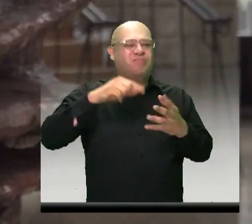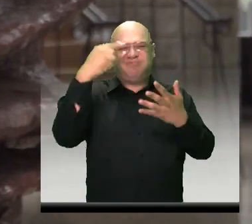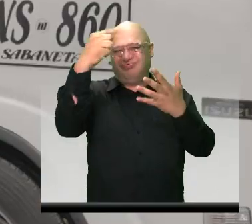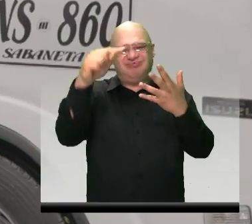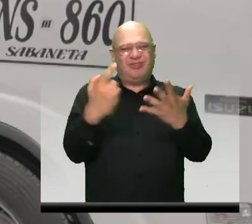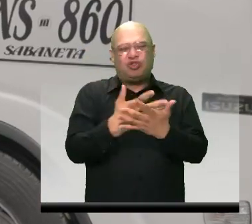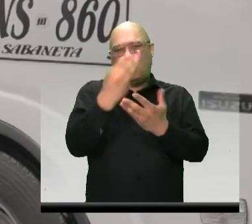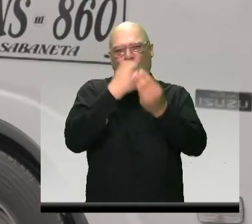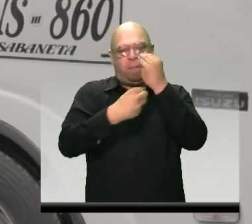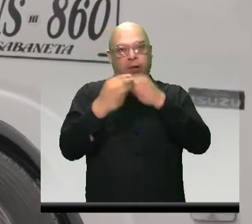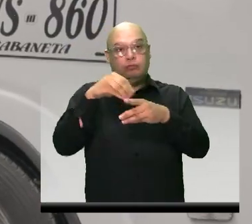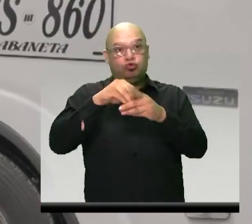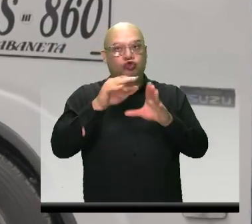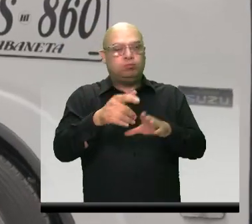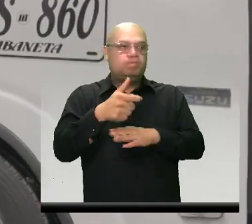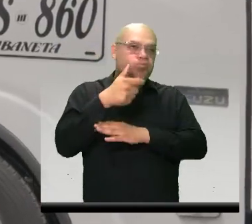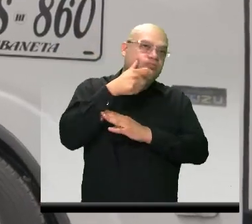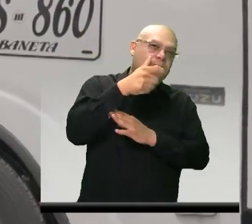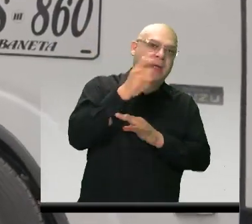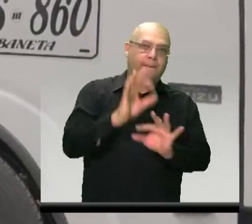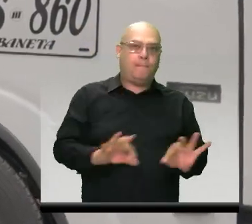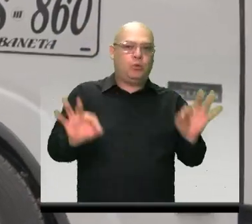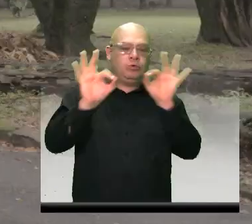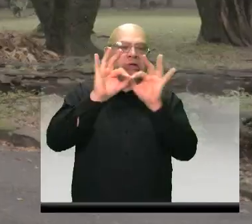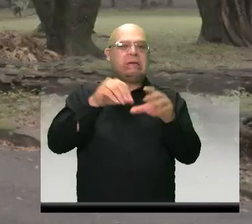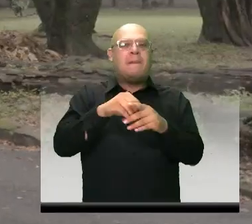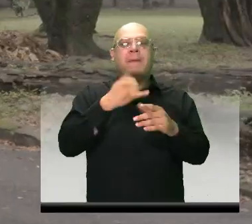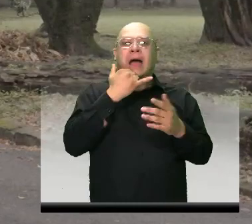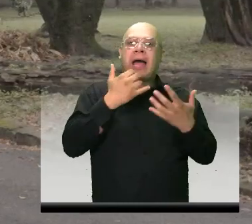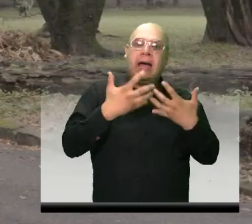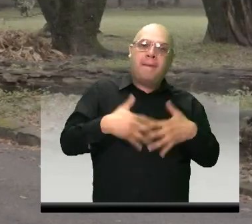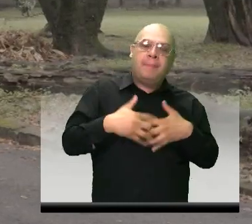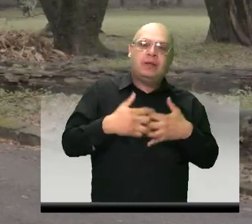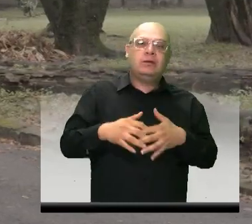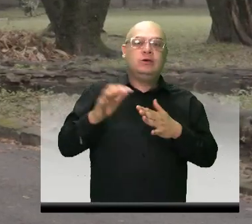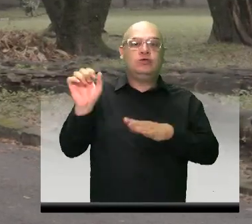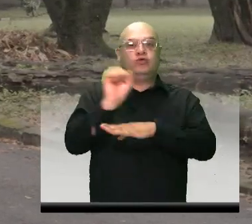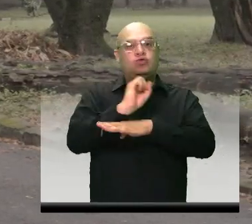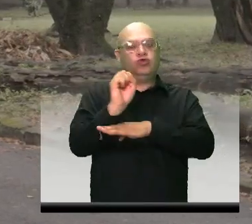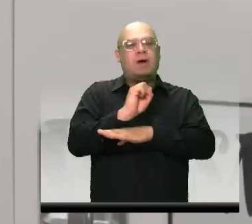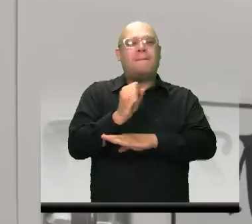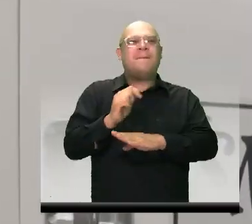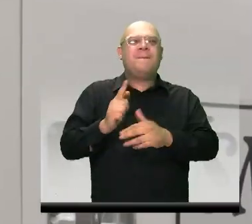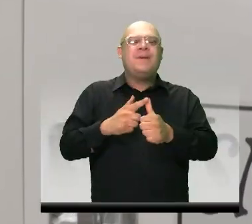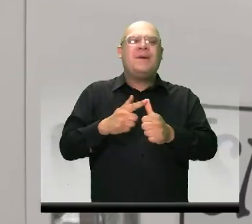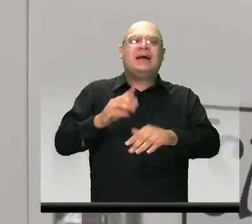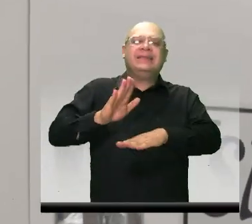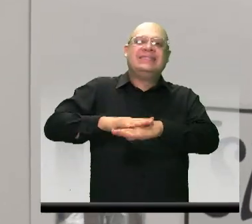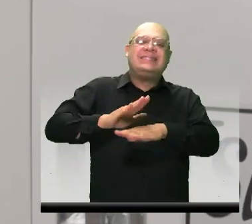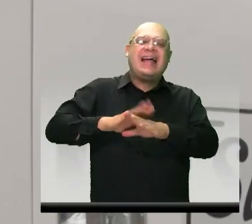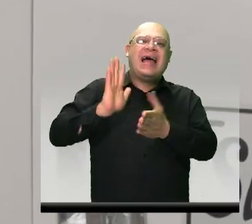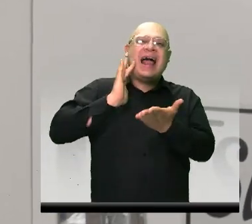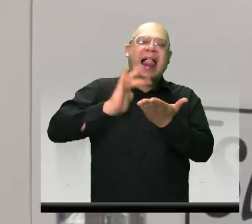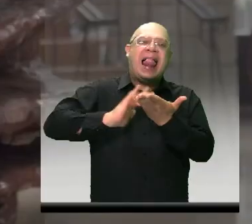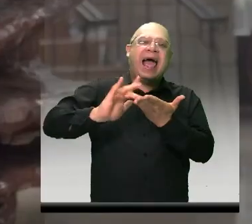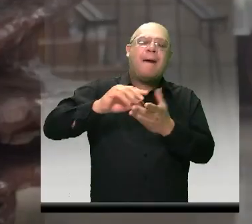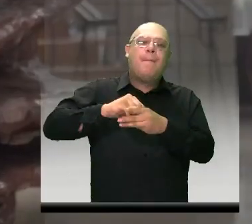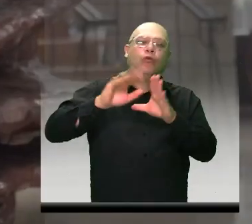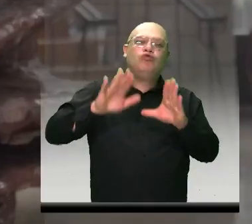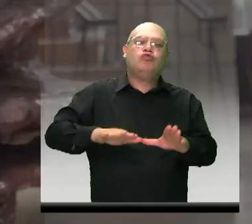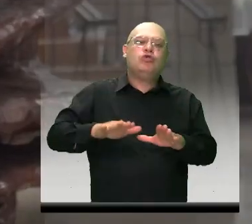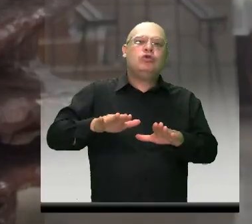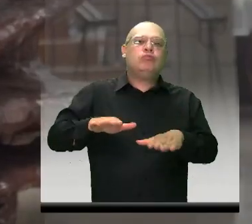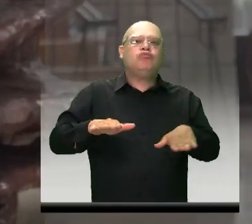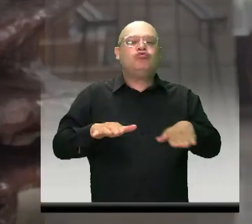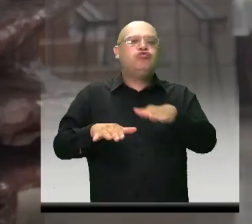muy importante que la empresa o el vehículo cuente con una previa autorización sanitaria para poder transportar los